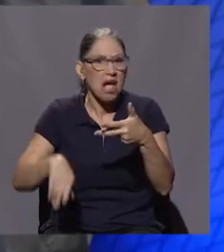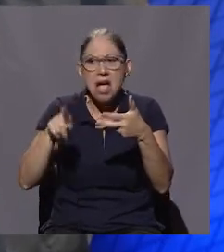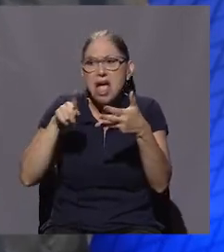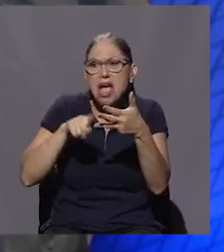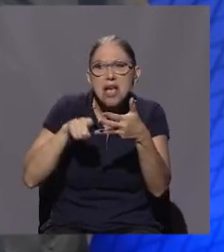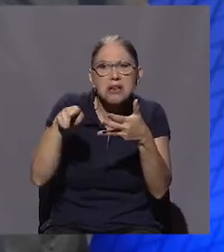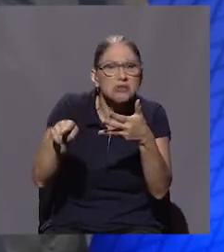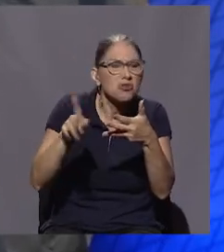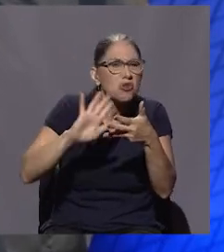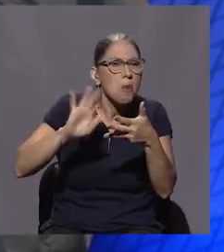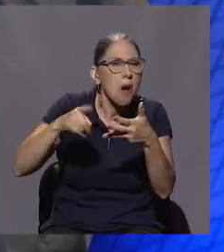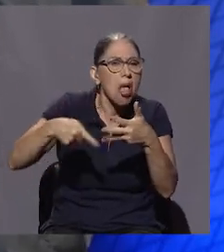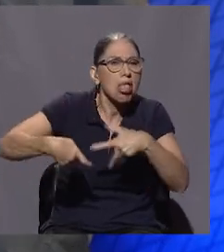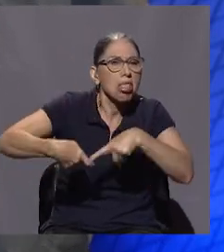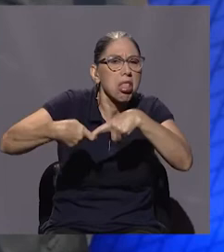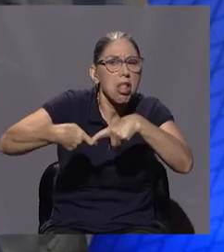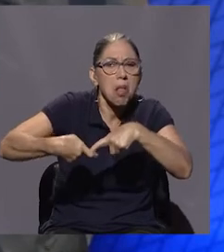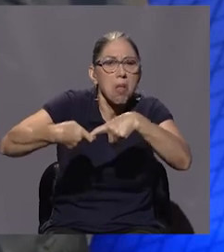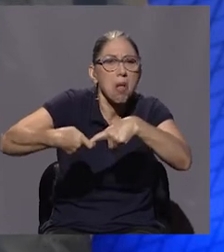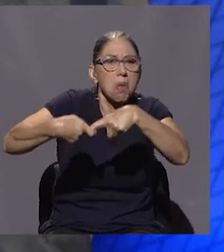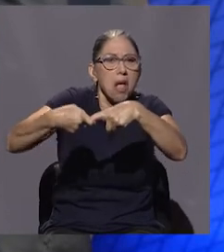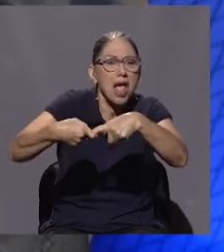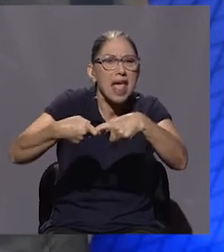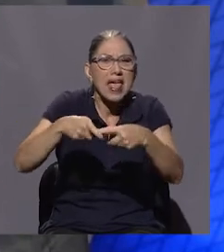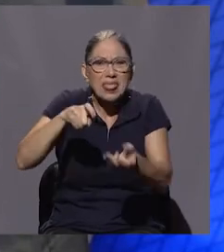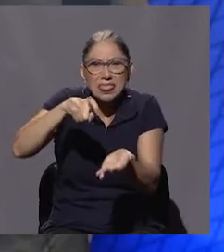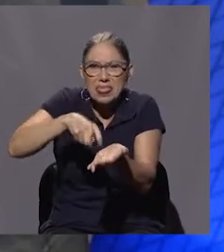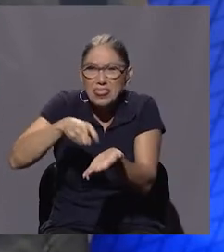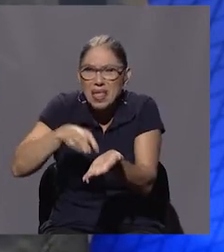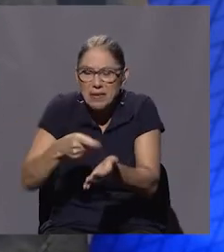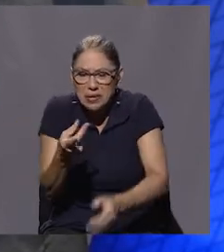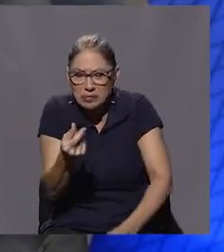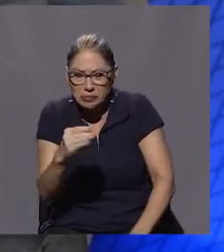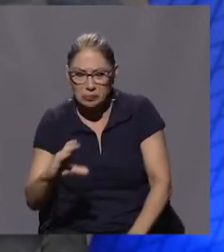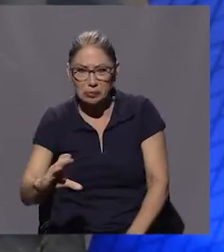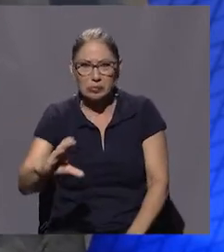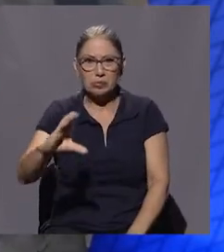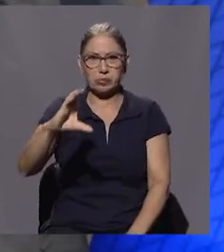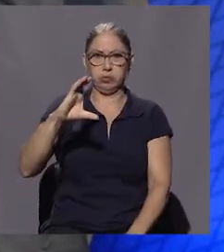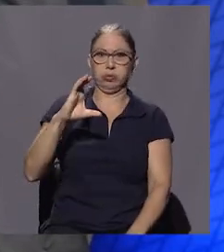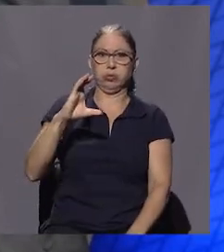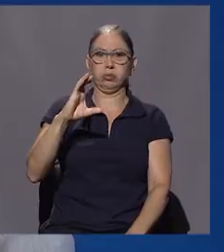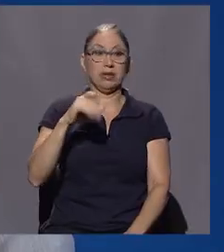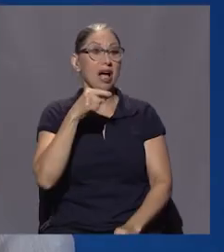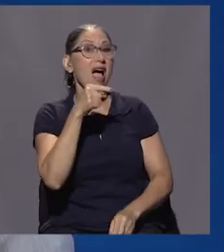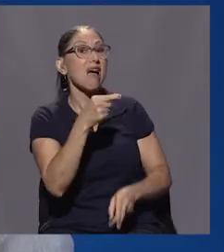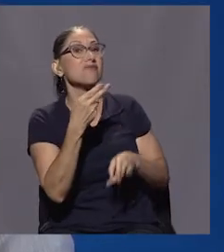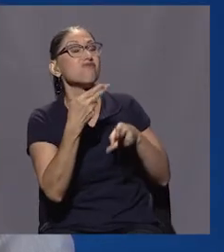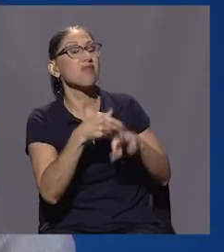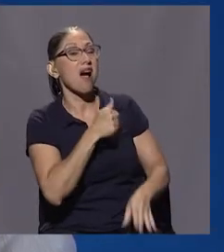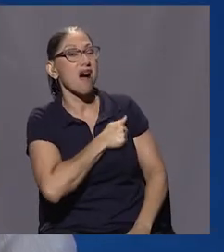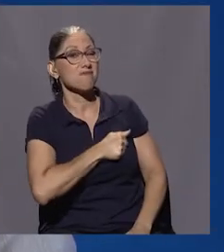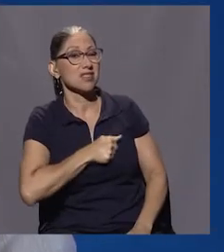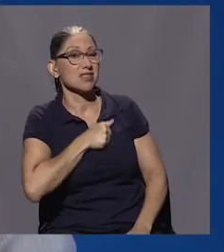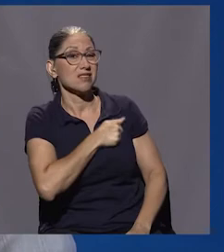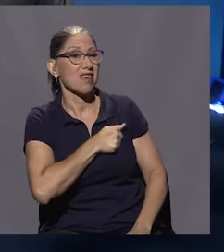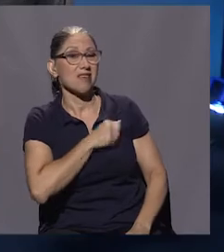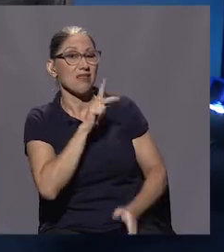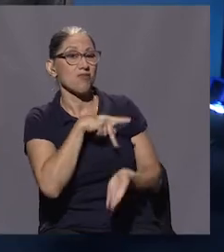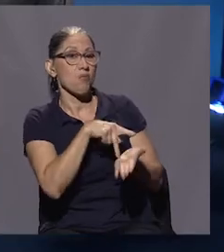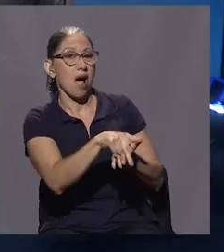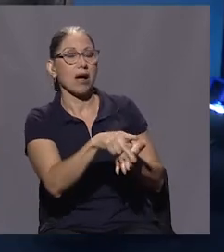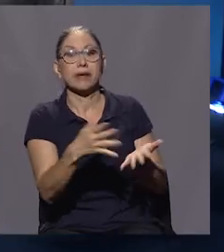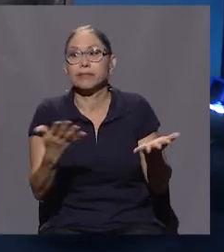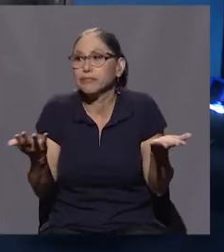prescripciones de sumas, pero verdaderamente importantes. Las amnistías, don Oscar. Y amnistía, bueno, la